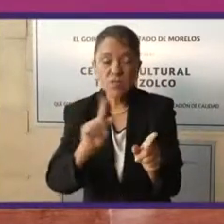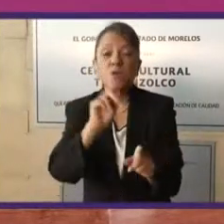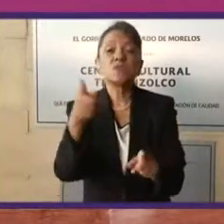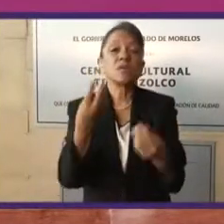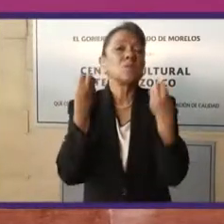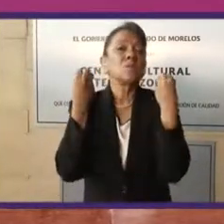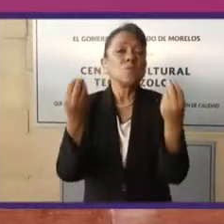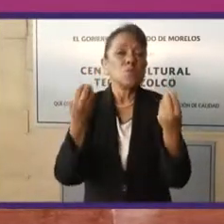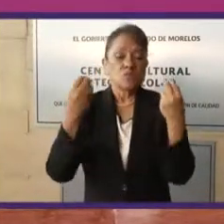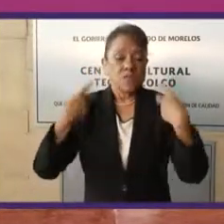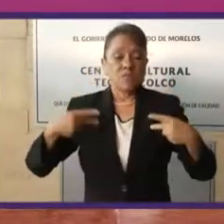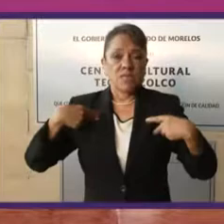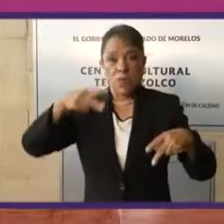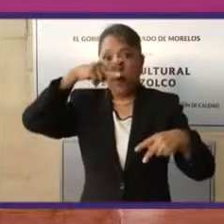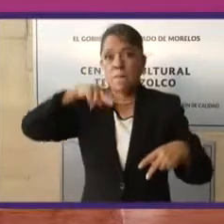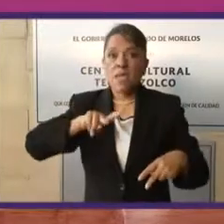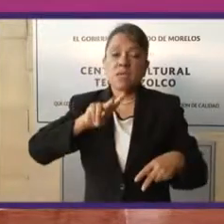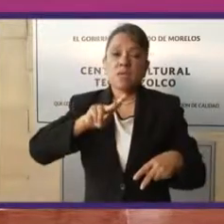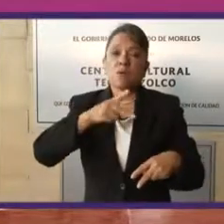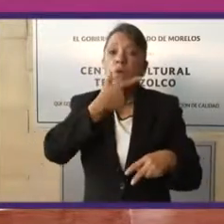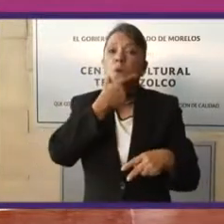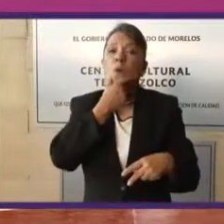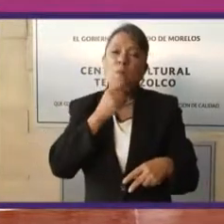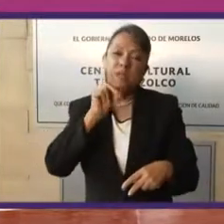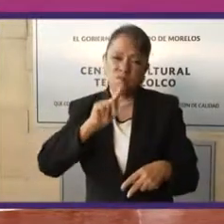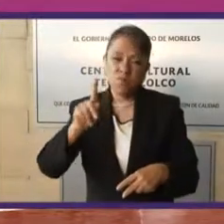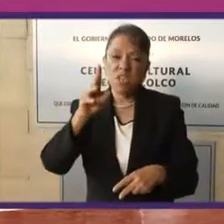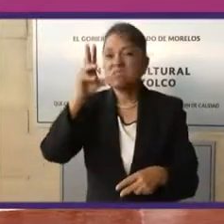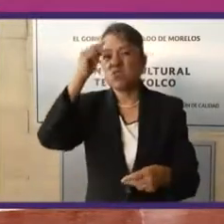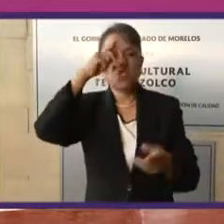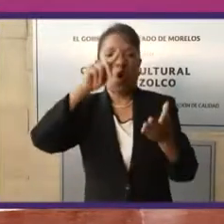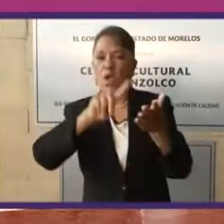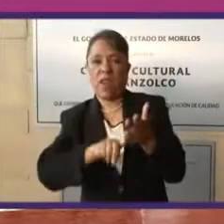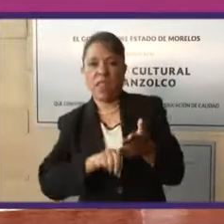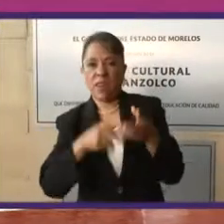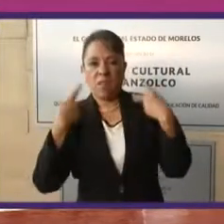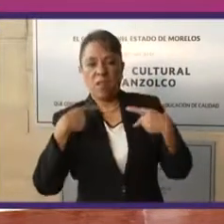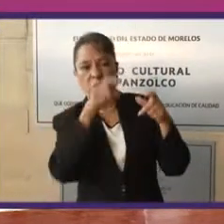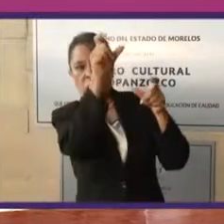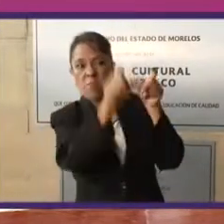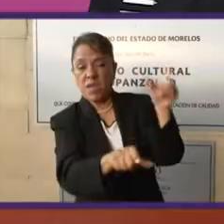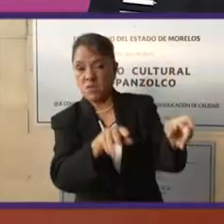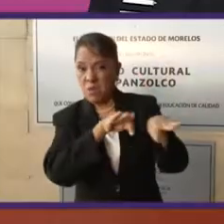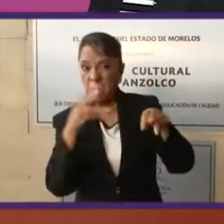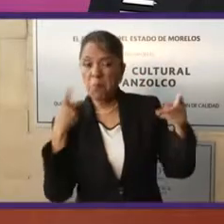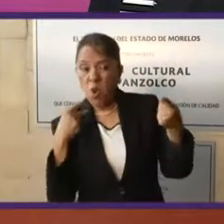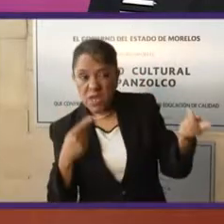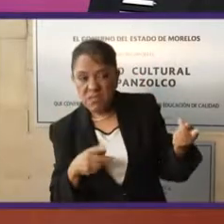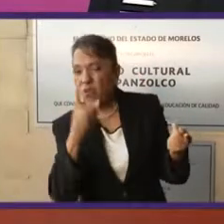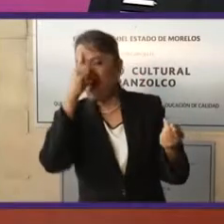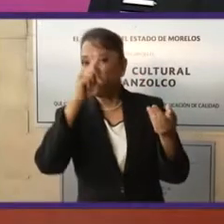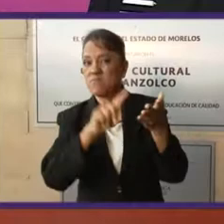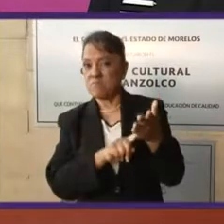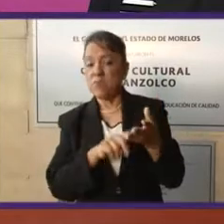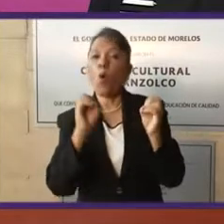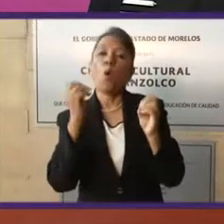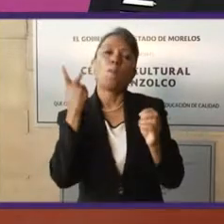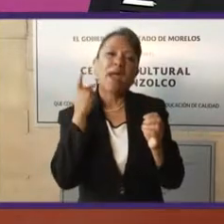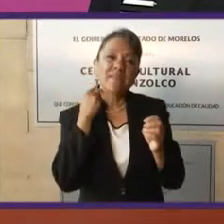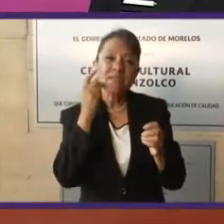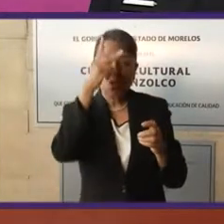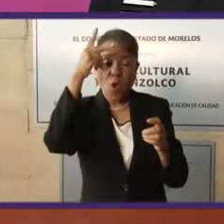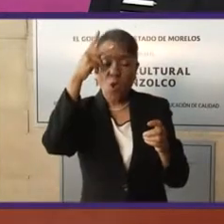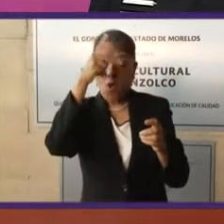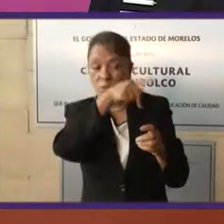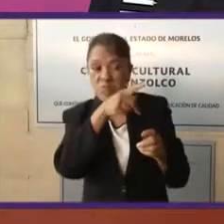dejado de creer en la política, en los políticos y en los partidos puedan volver a creer, que se sientan identificados.